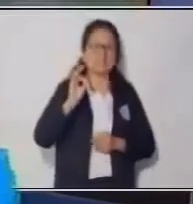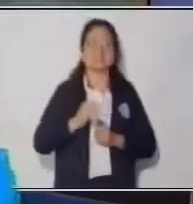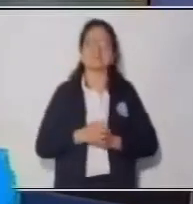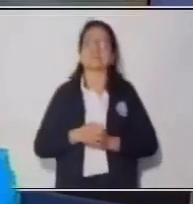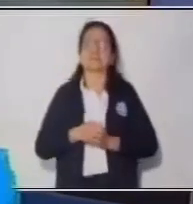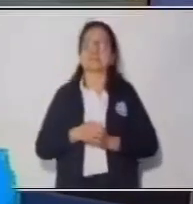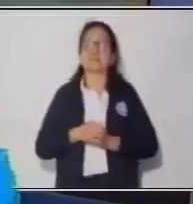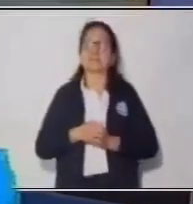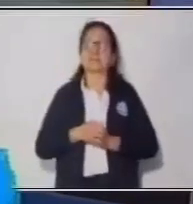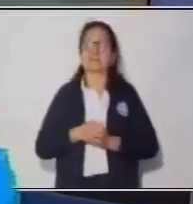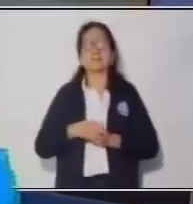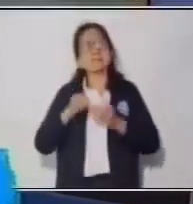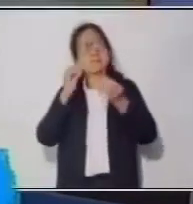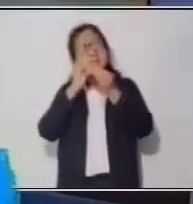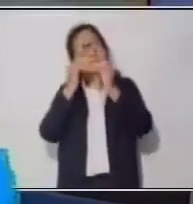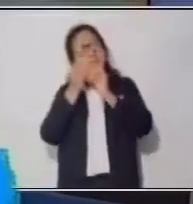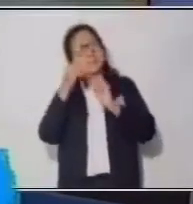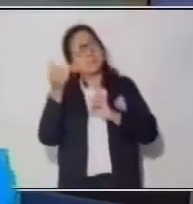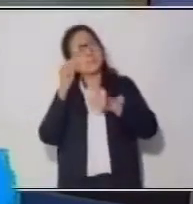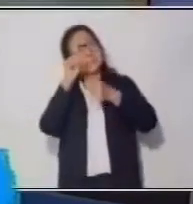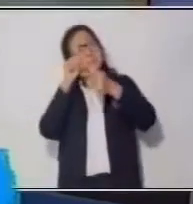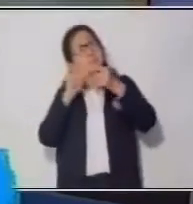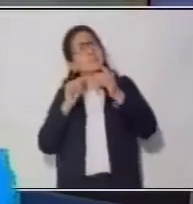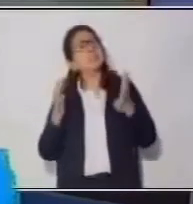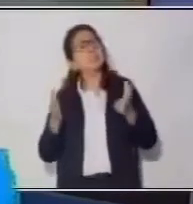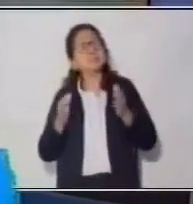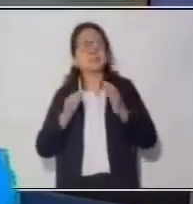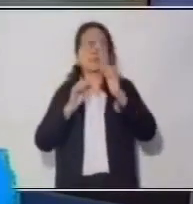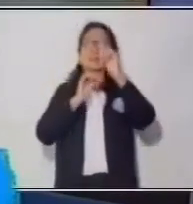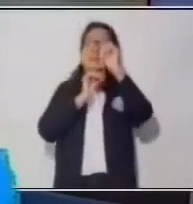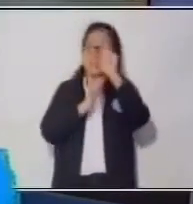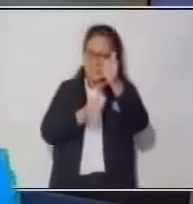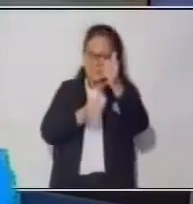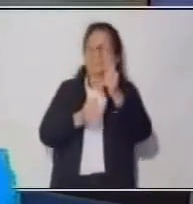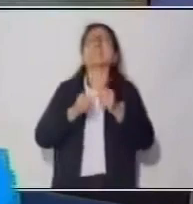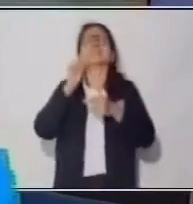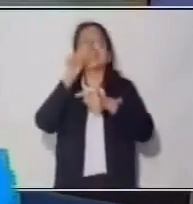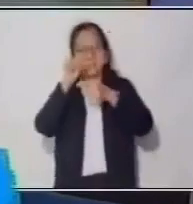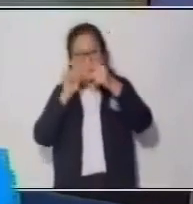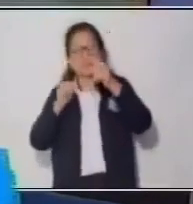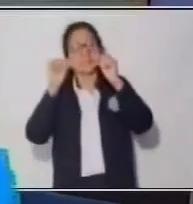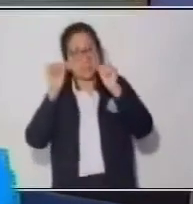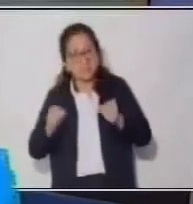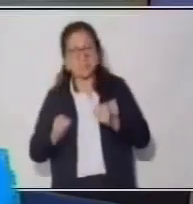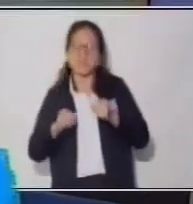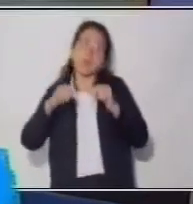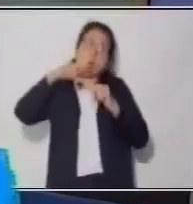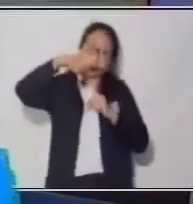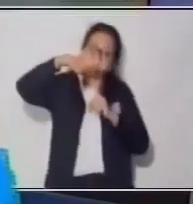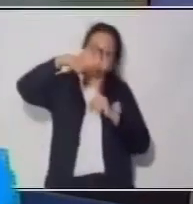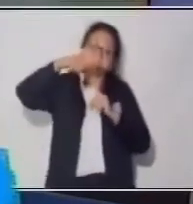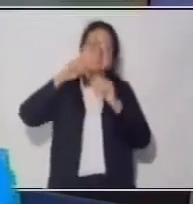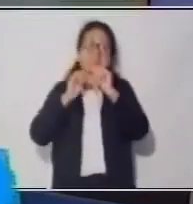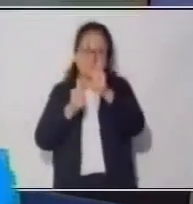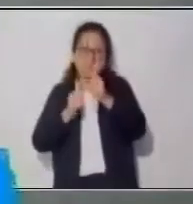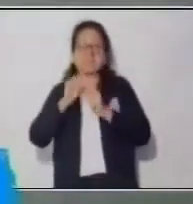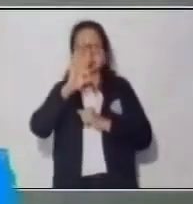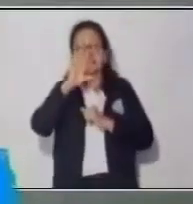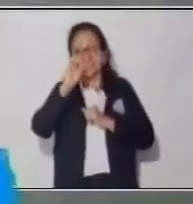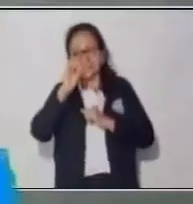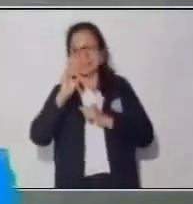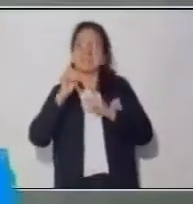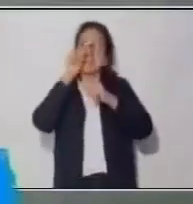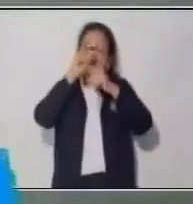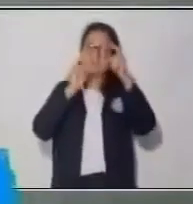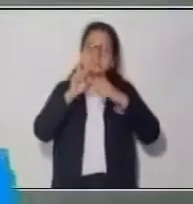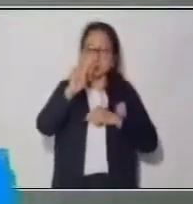¿Cuál otro número puede ser divisible? El 15. Muy bien. ¿Por qué decimos 30 dividido dentro de